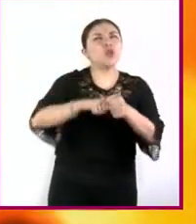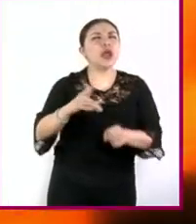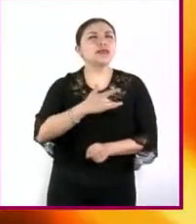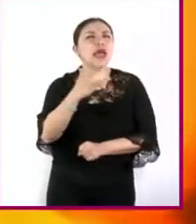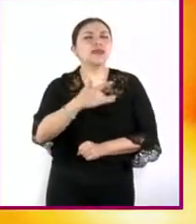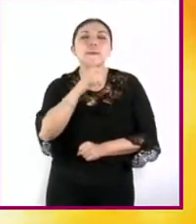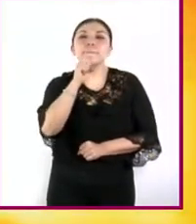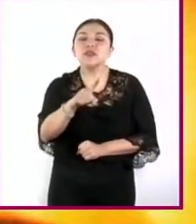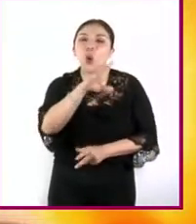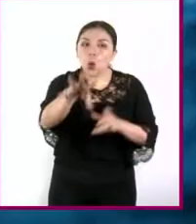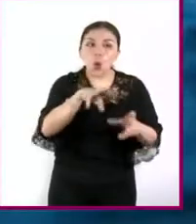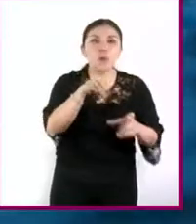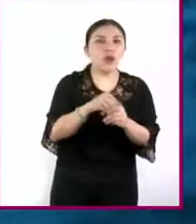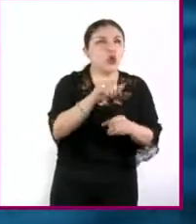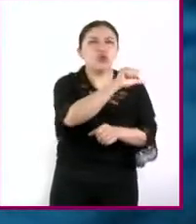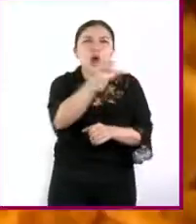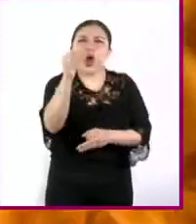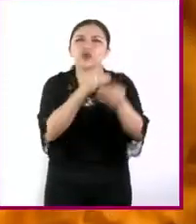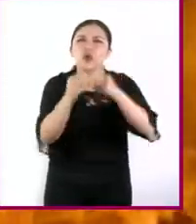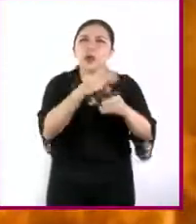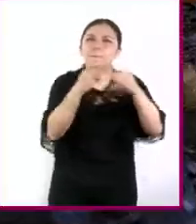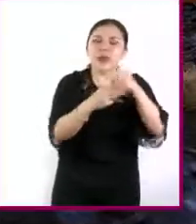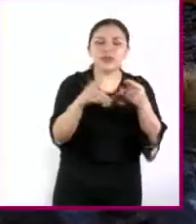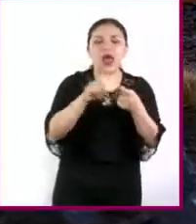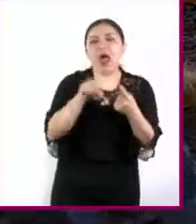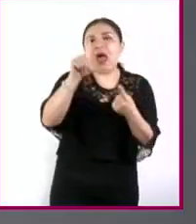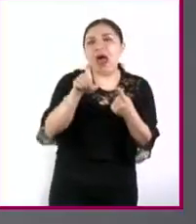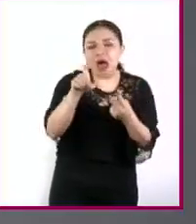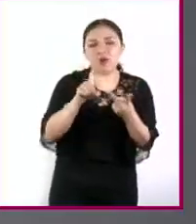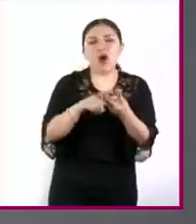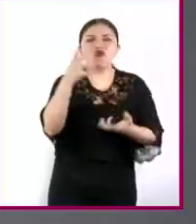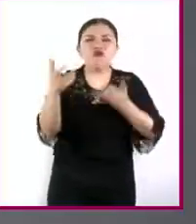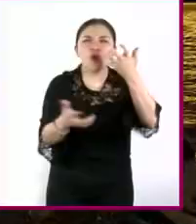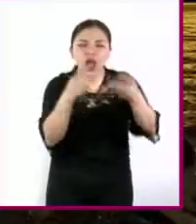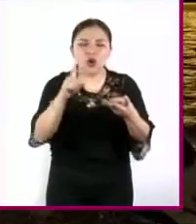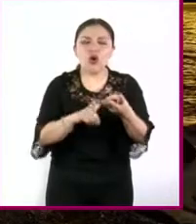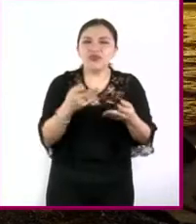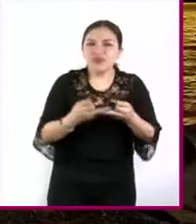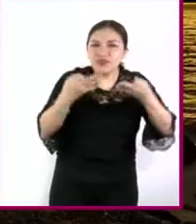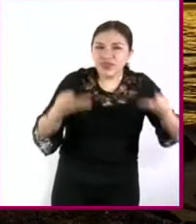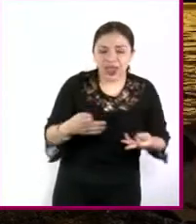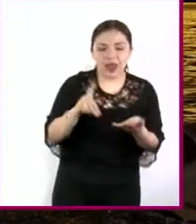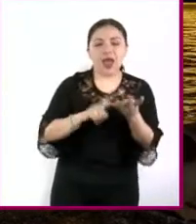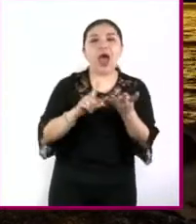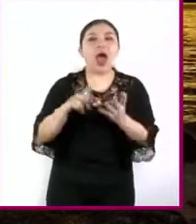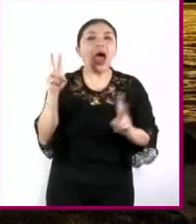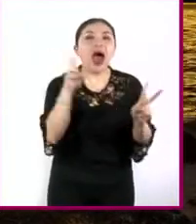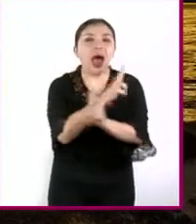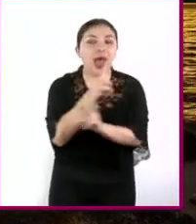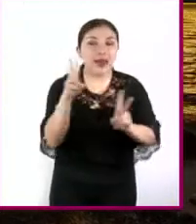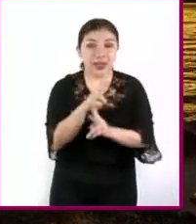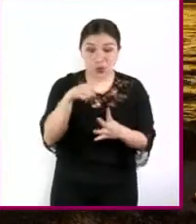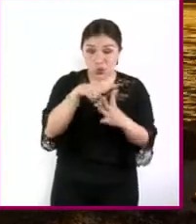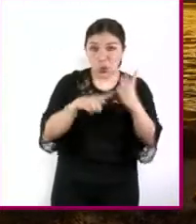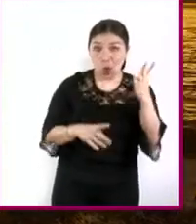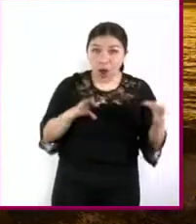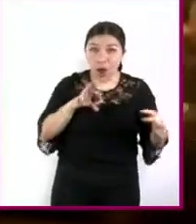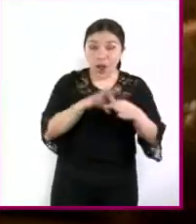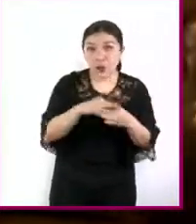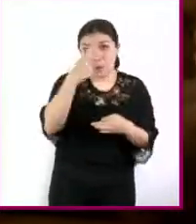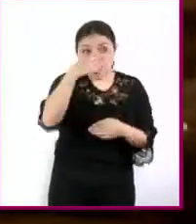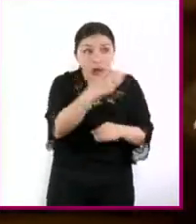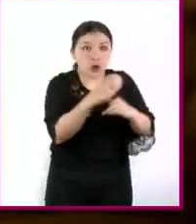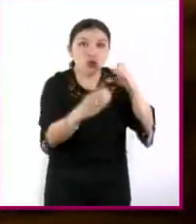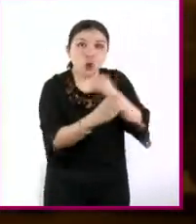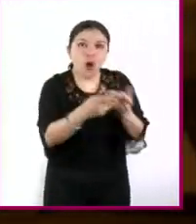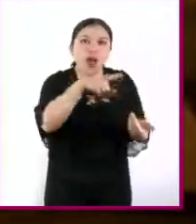formaban toda la materia agua fuego tierra y aire la forma en que estos elementos se mezclaban en las cosas